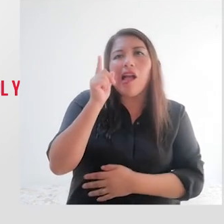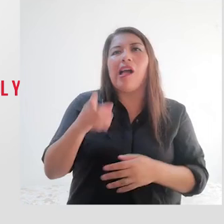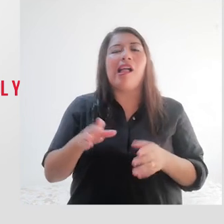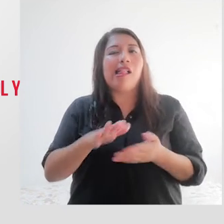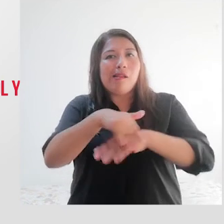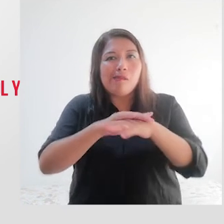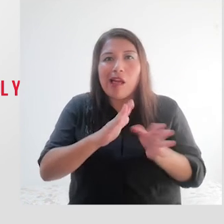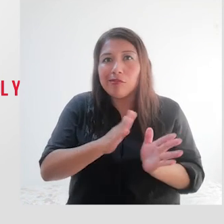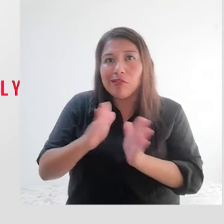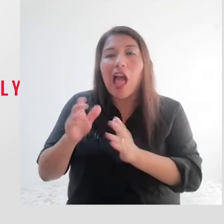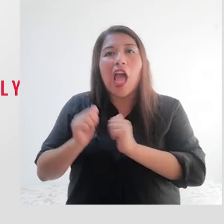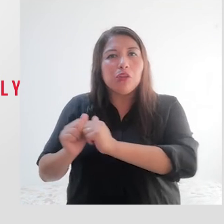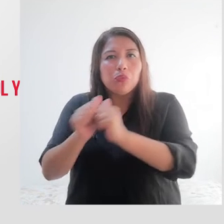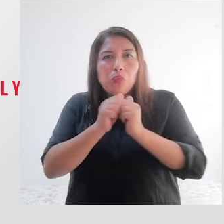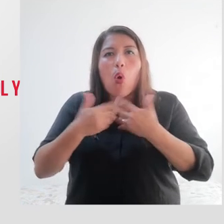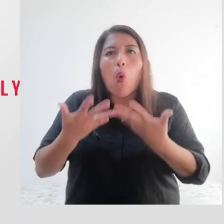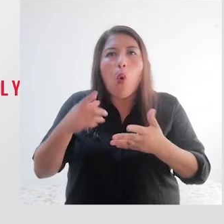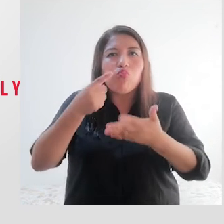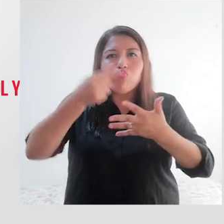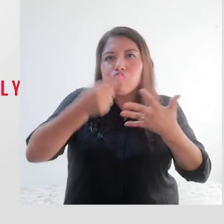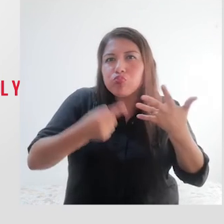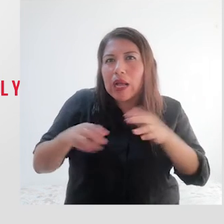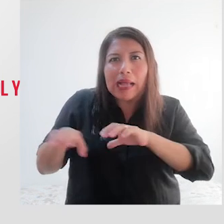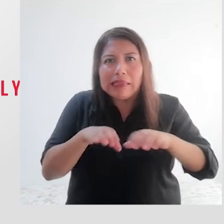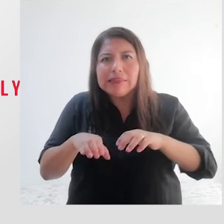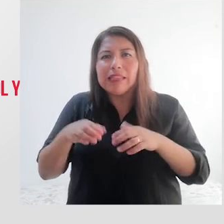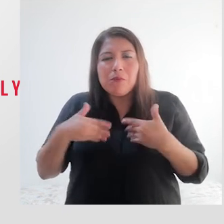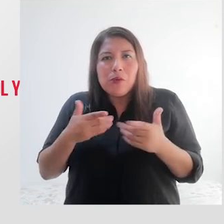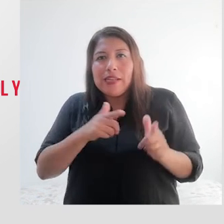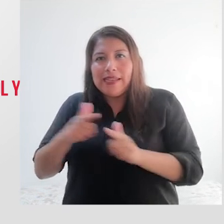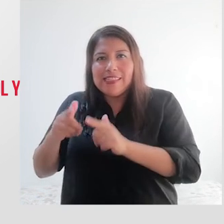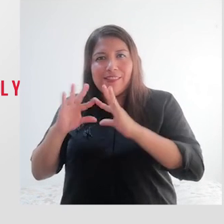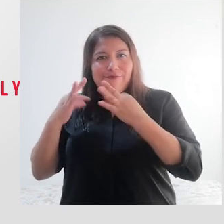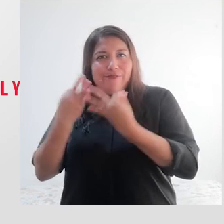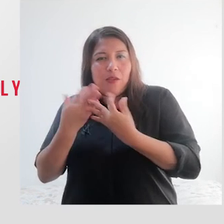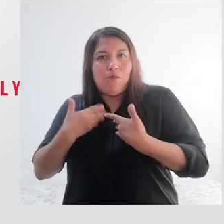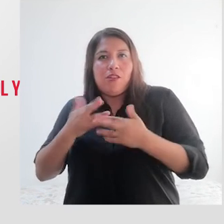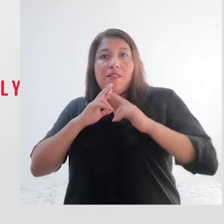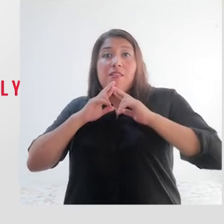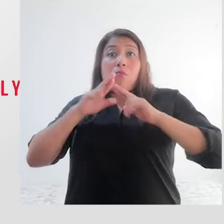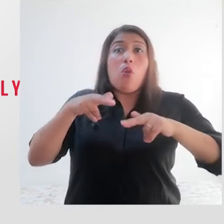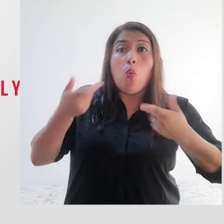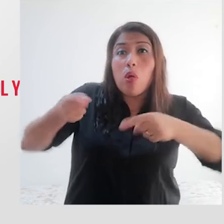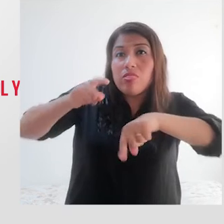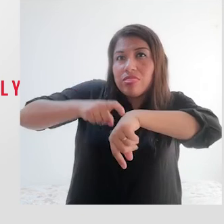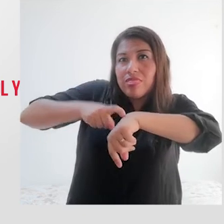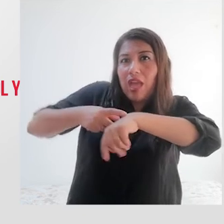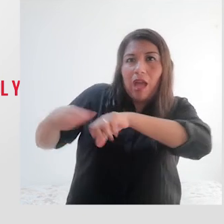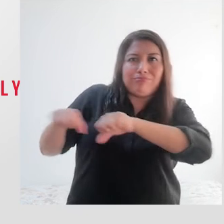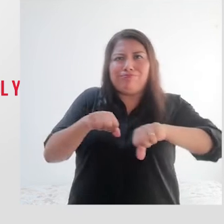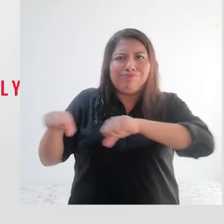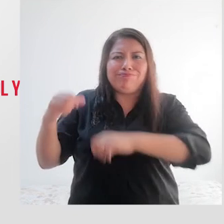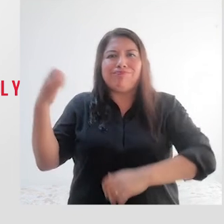Emergencia es el conjunto de actividades que nos permiten estar mejor preparados en familia y responder organizadamente